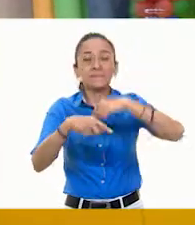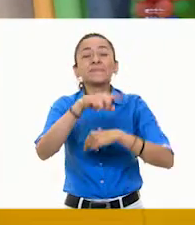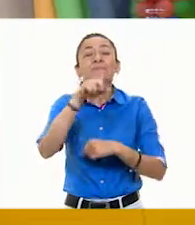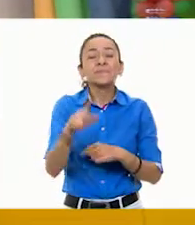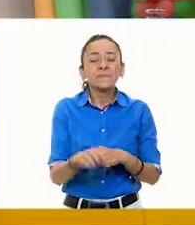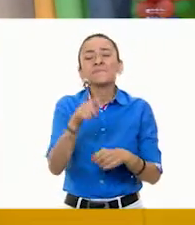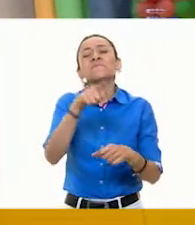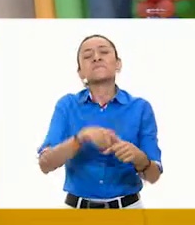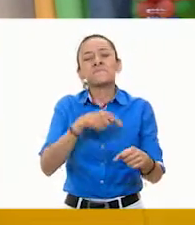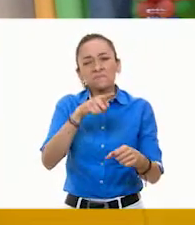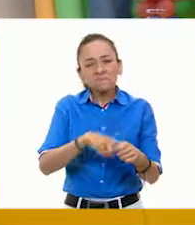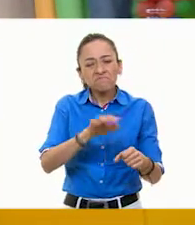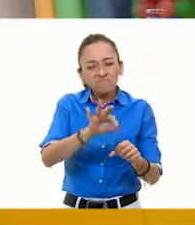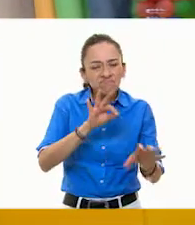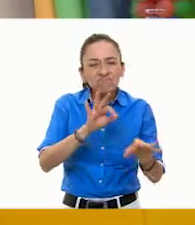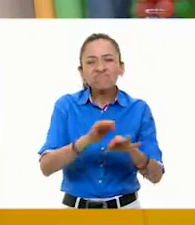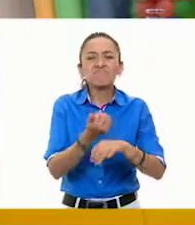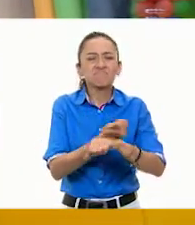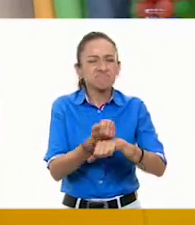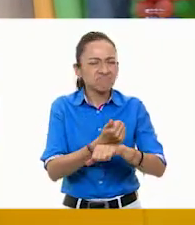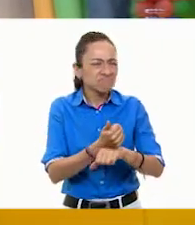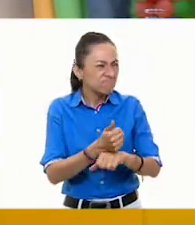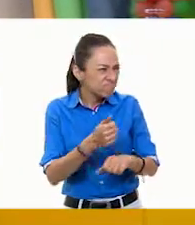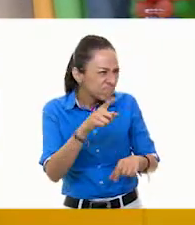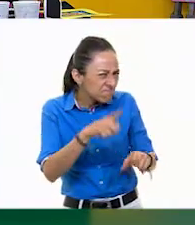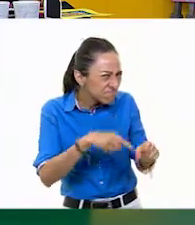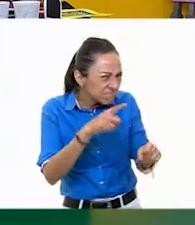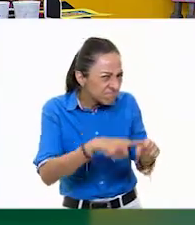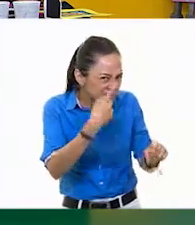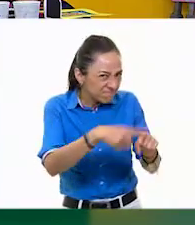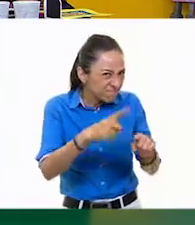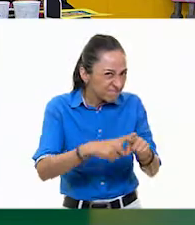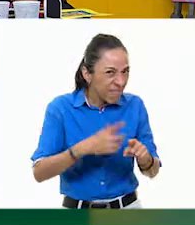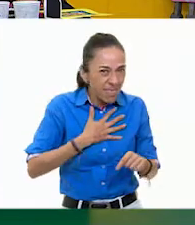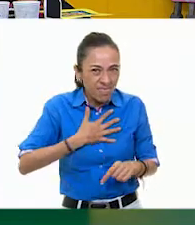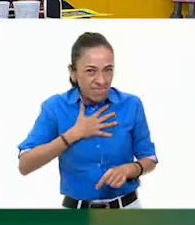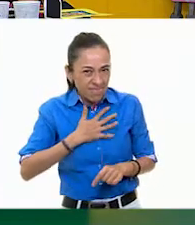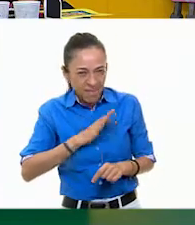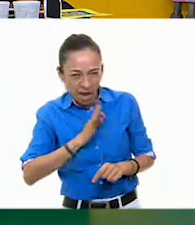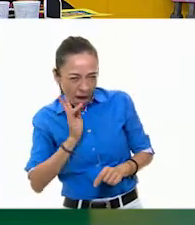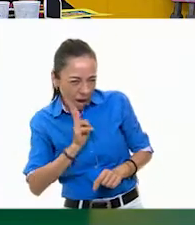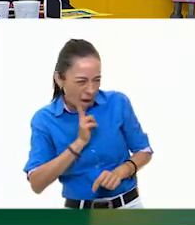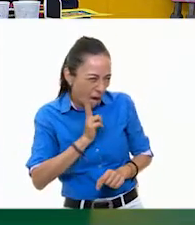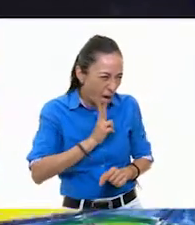ir jugando con más colores, ¿verdad, maestro? Y desde luego, podemos inventar, entonces,